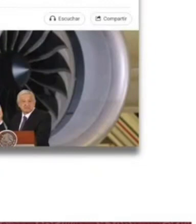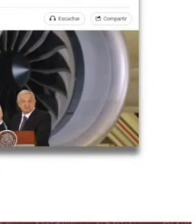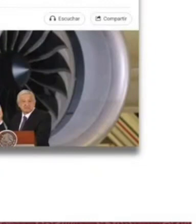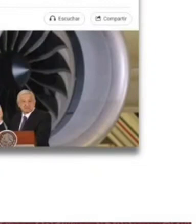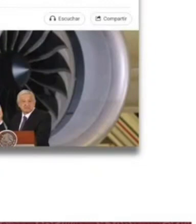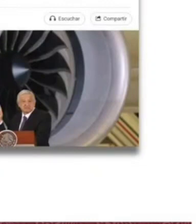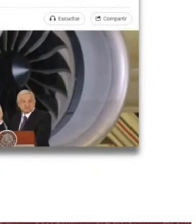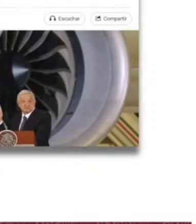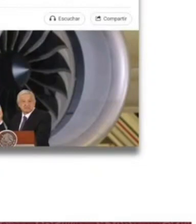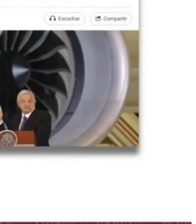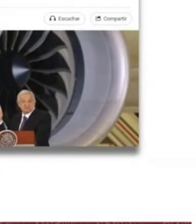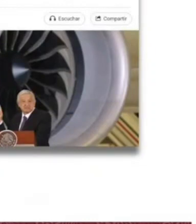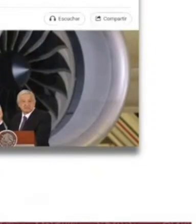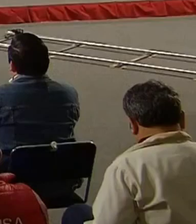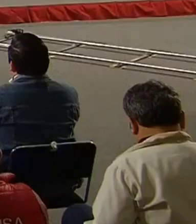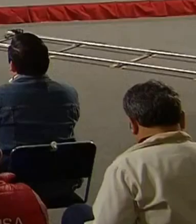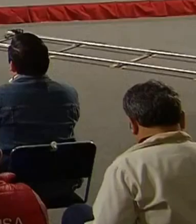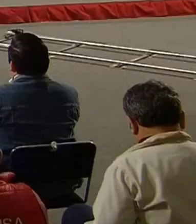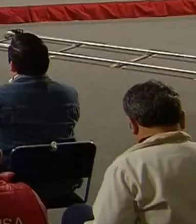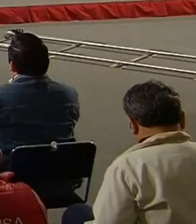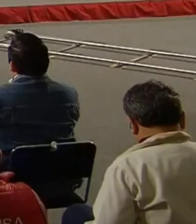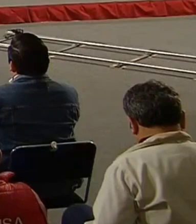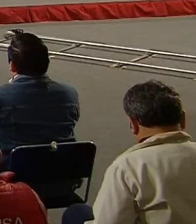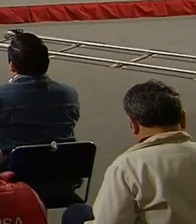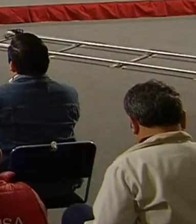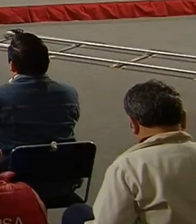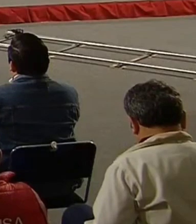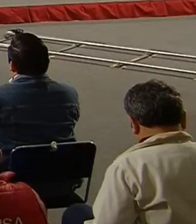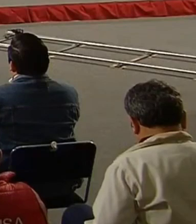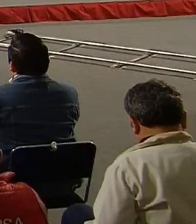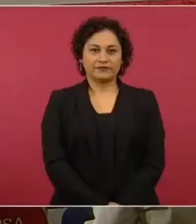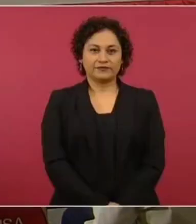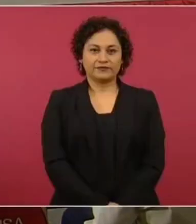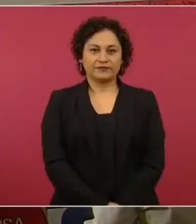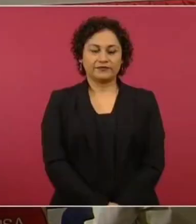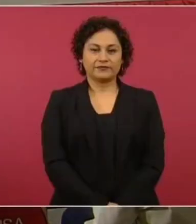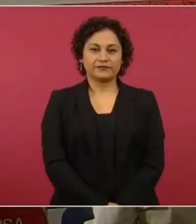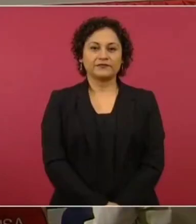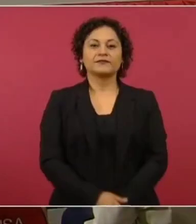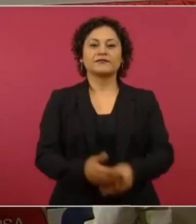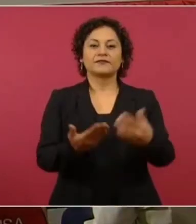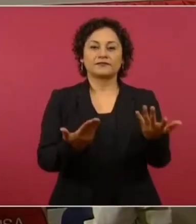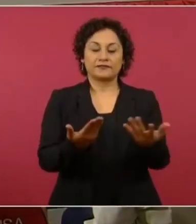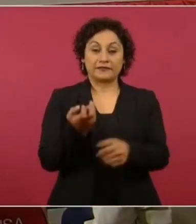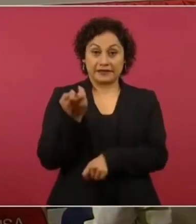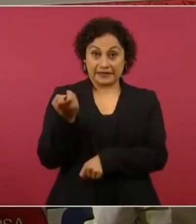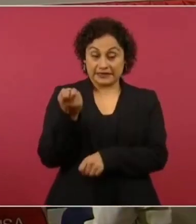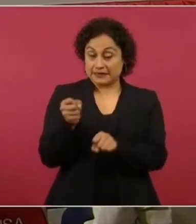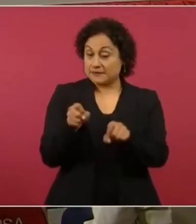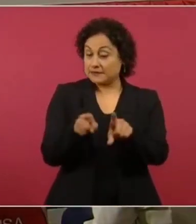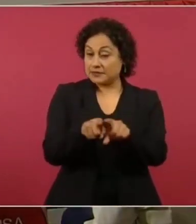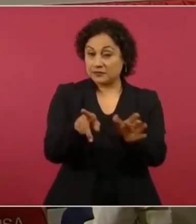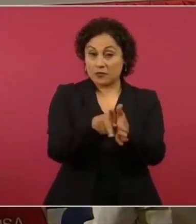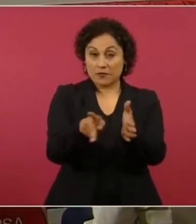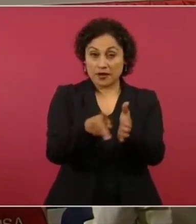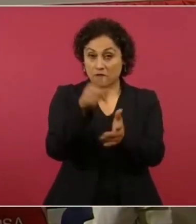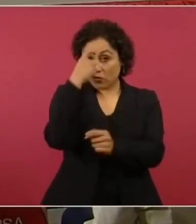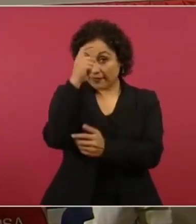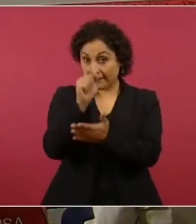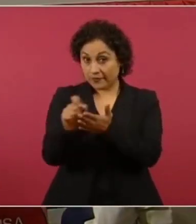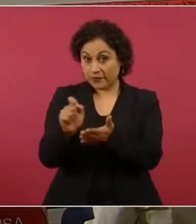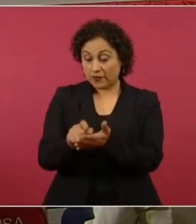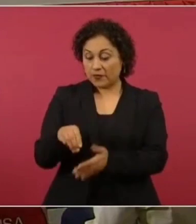internacionales bien acreditadas, porque justamente eso es lo que dice la columna de Mario Maldonado, que de ahí sacó la